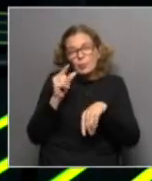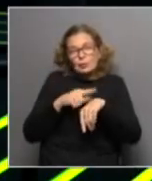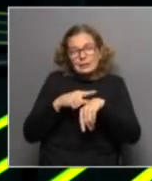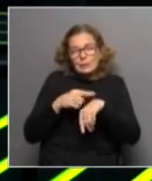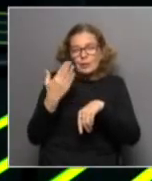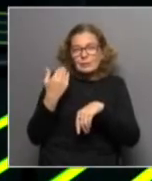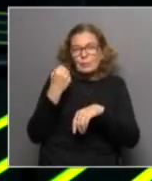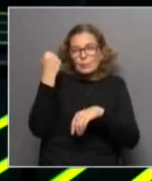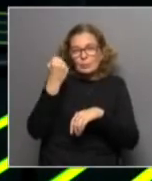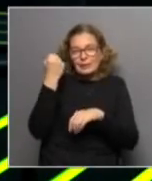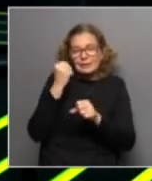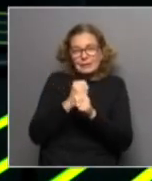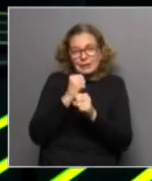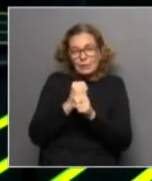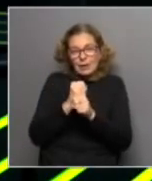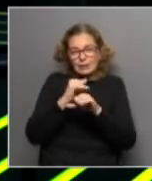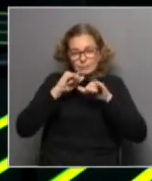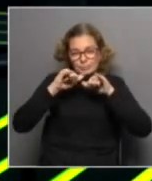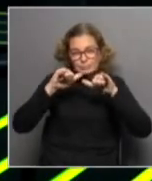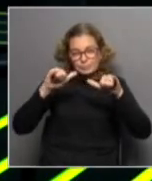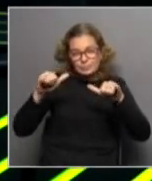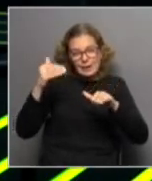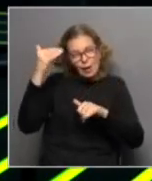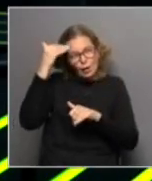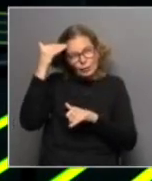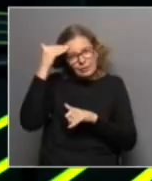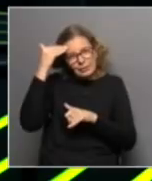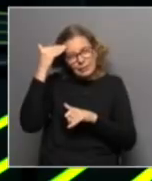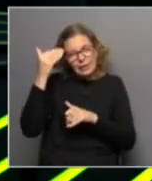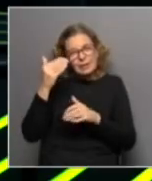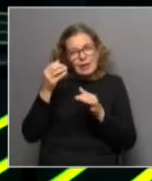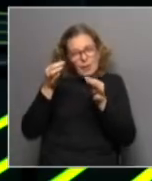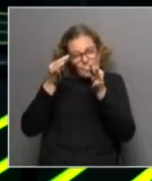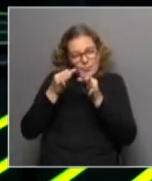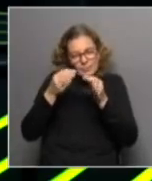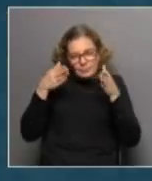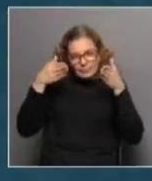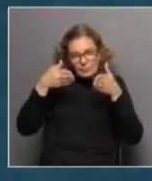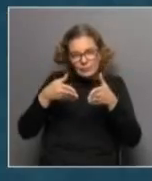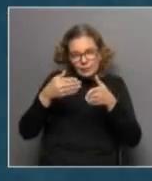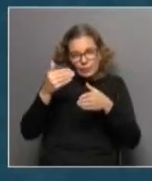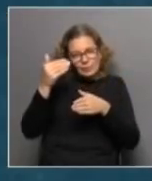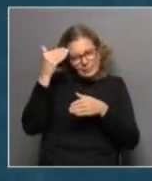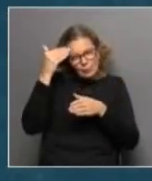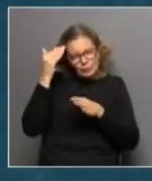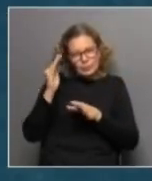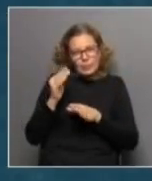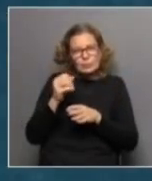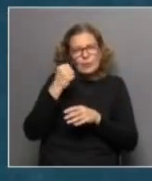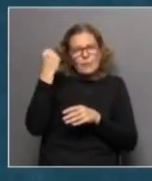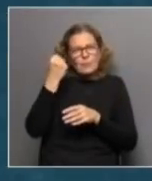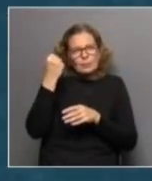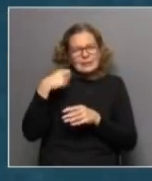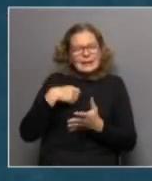sobre la importancia del trabajo de ustedes en la difusión y en la concientización y ahora específicamente en la producción de conocimiento ¿cuánto importa